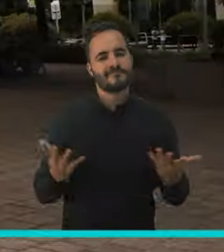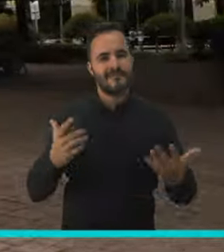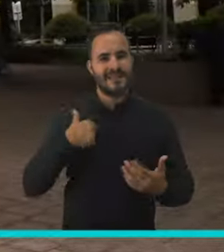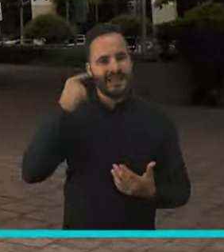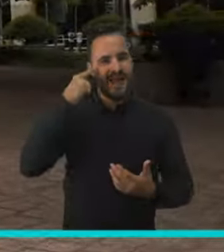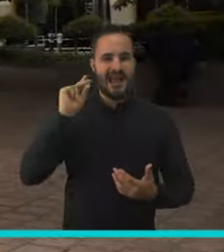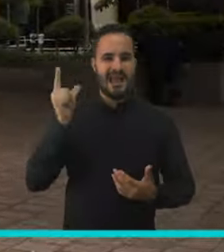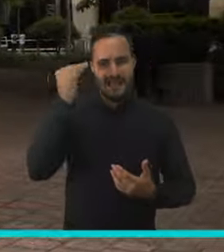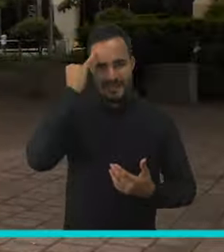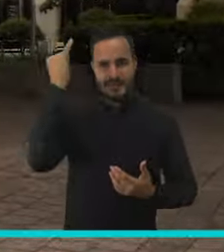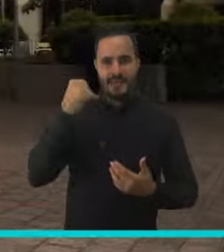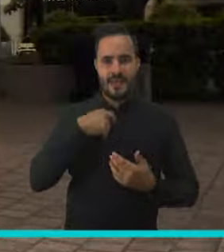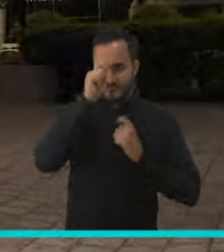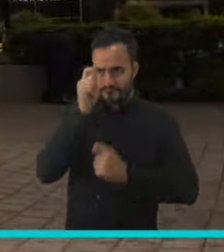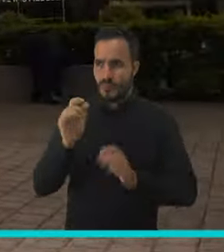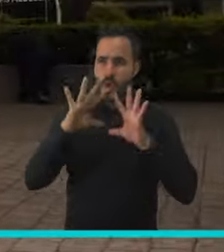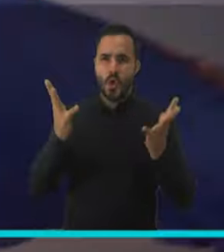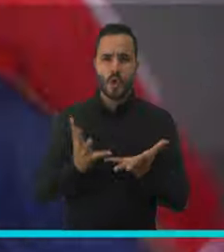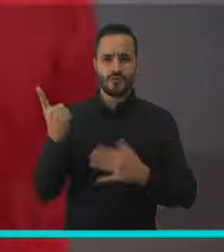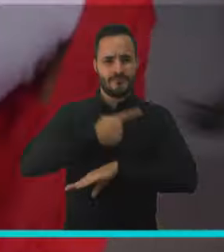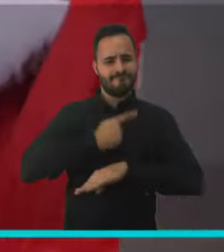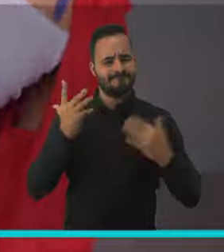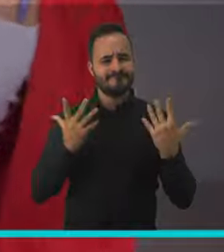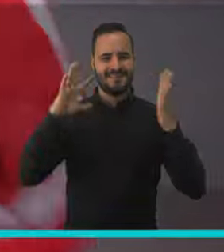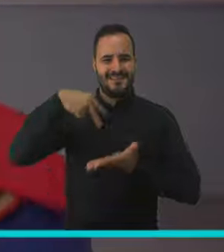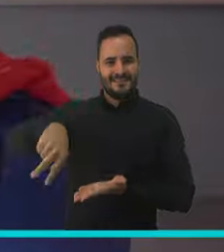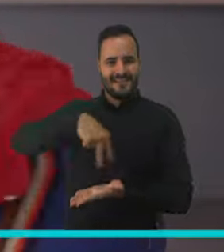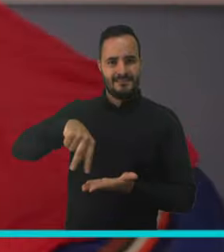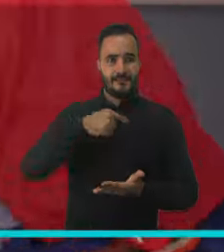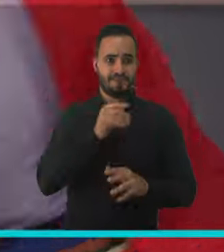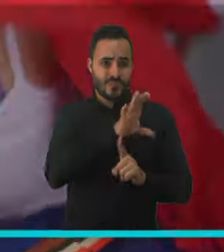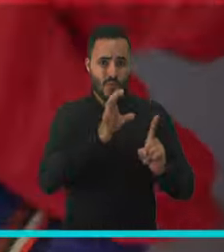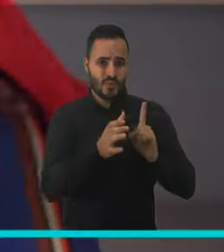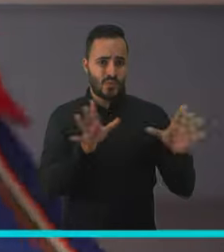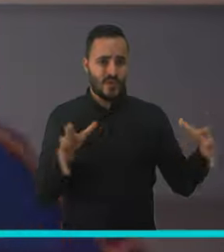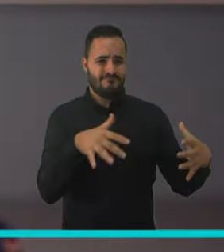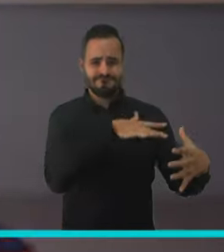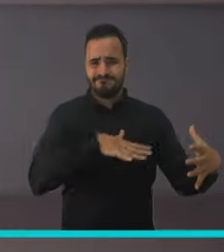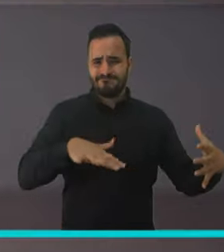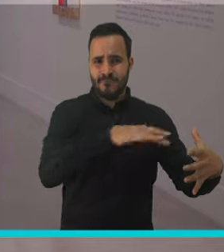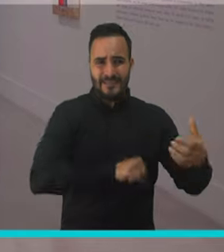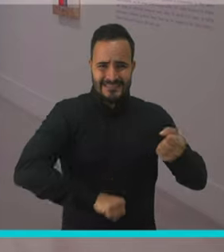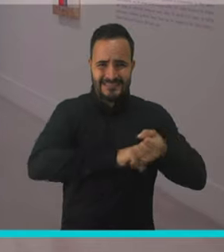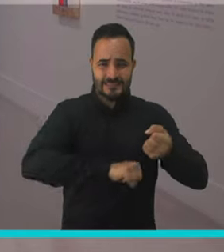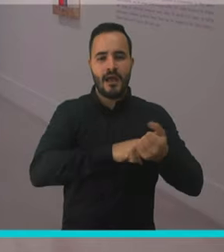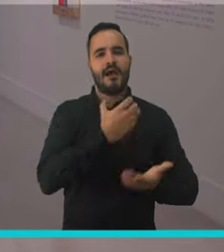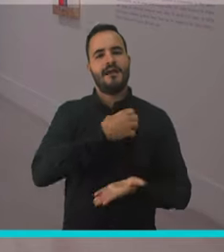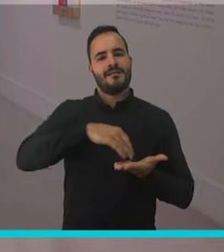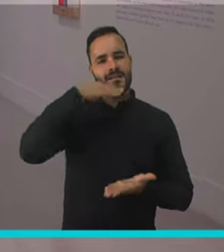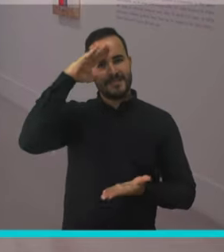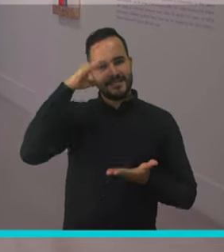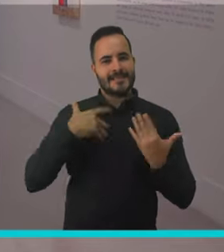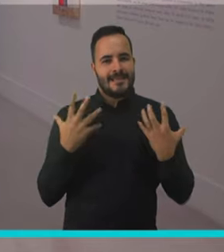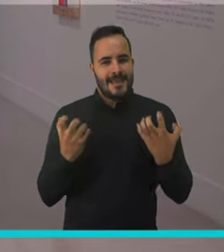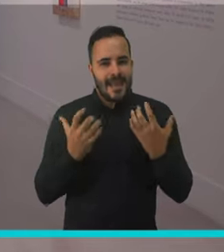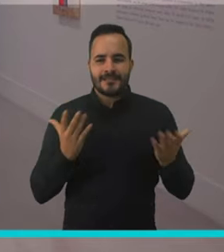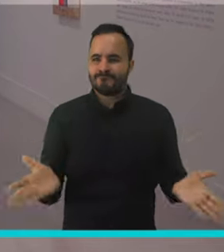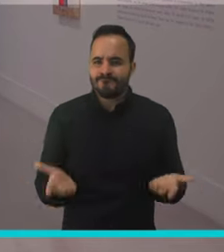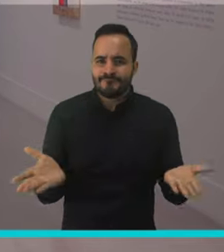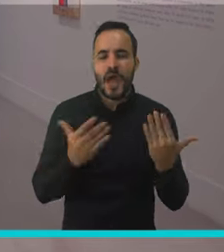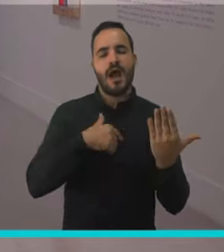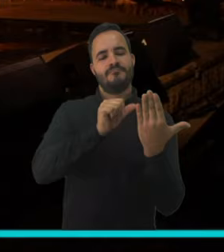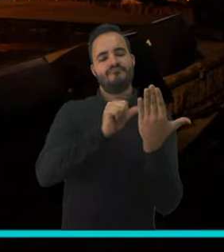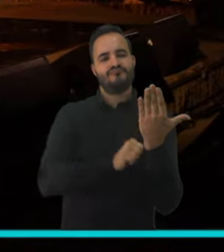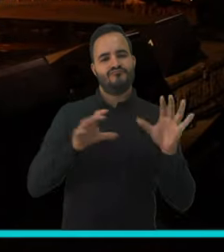Como una forma de conmemorar el Día Internacional de la Danza y continuar impulsando al sector cultura, la alcaldía de Medellín Futuro